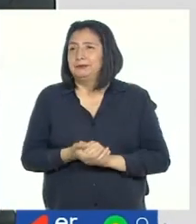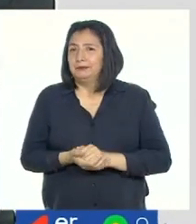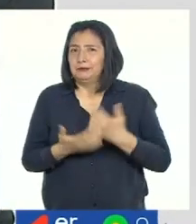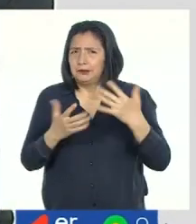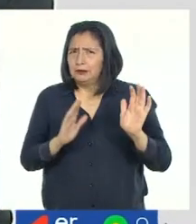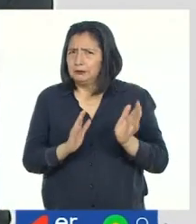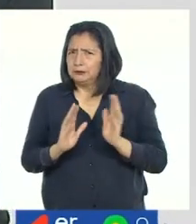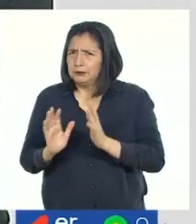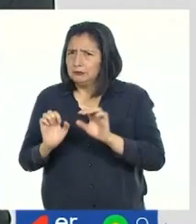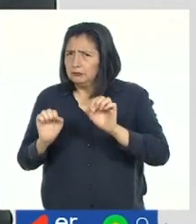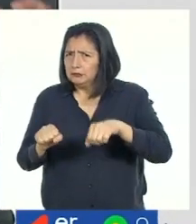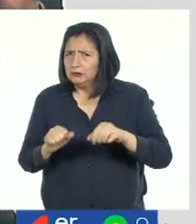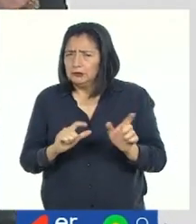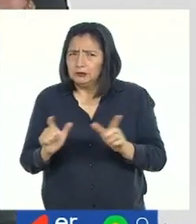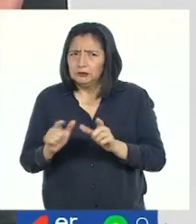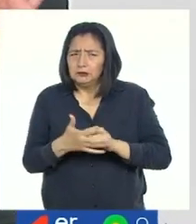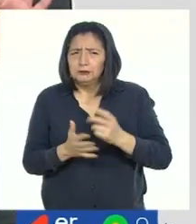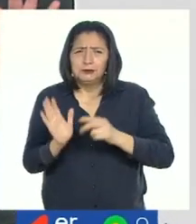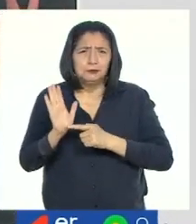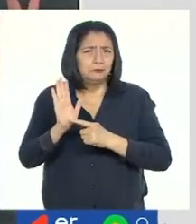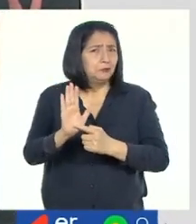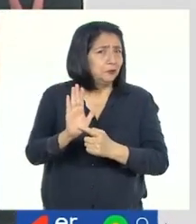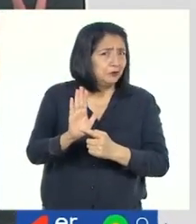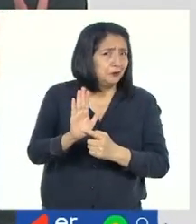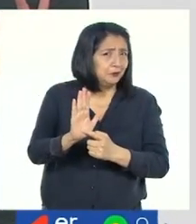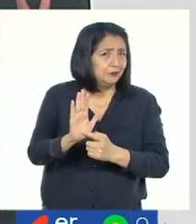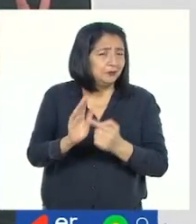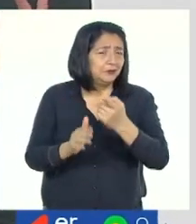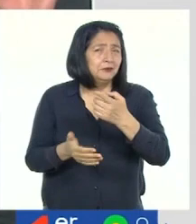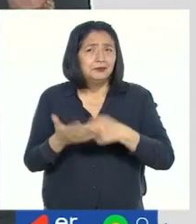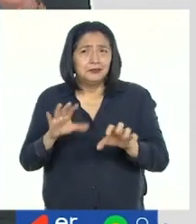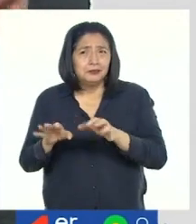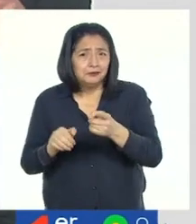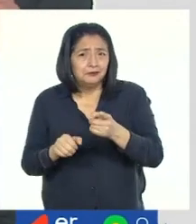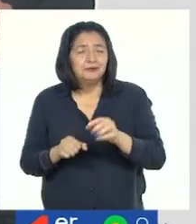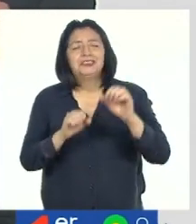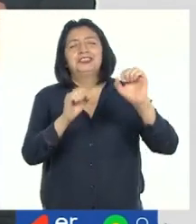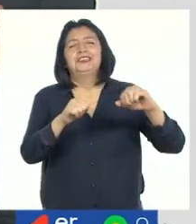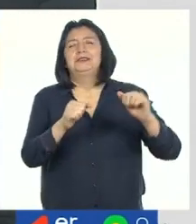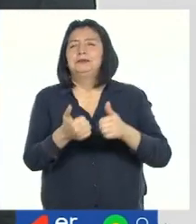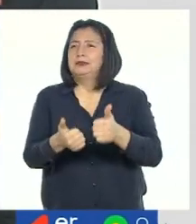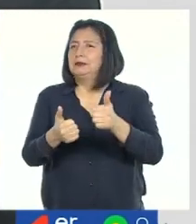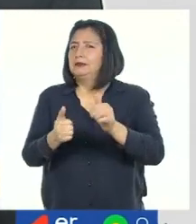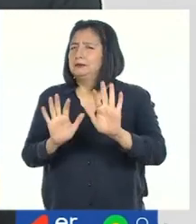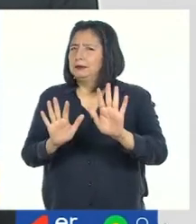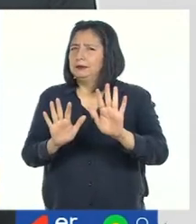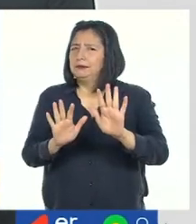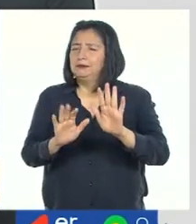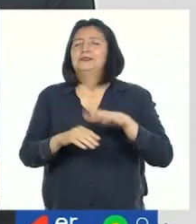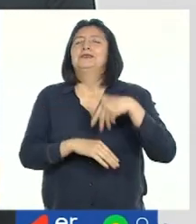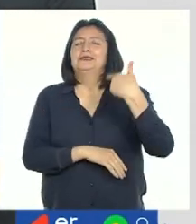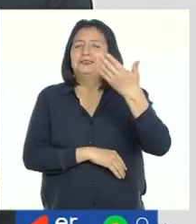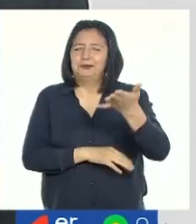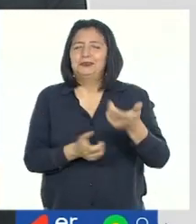¿Están preparadas y preparados para mostrar sus retos? ¡Genial! Pero los veremos después de la pausa.